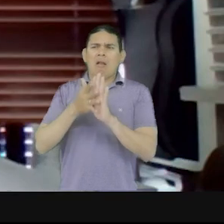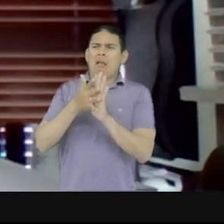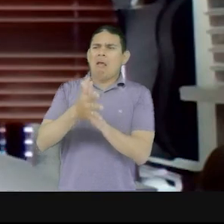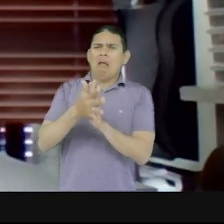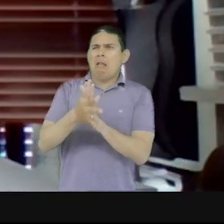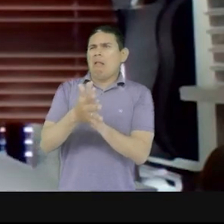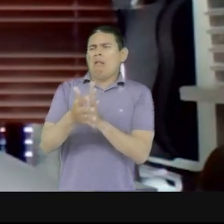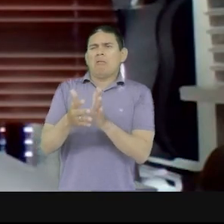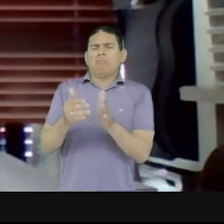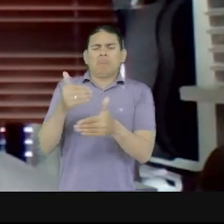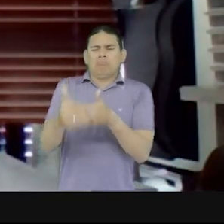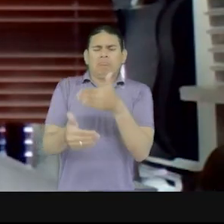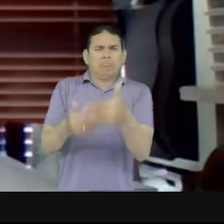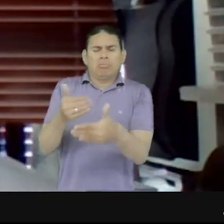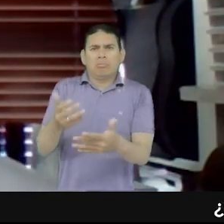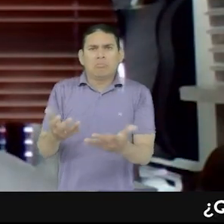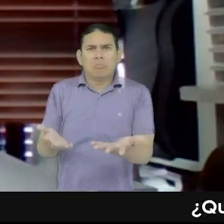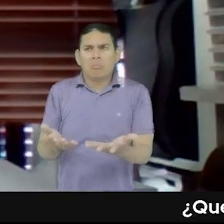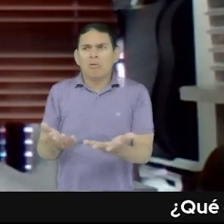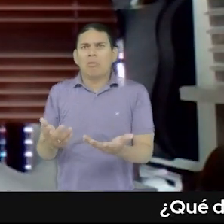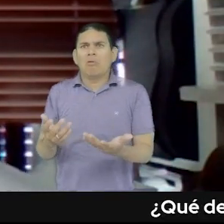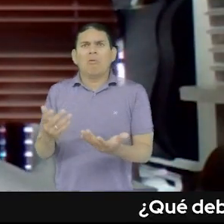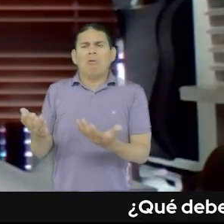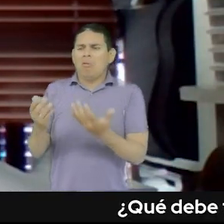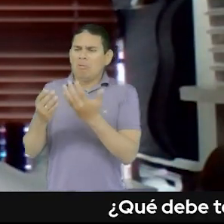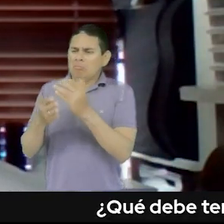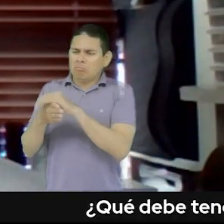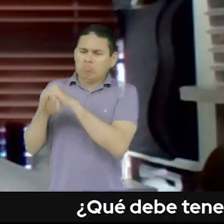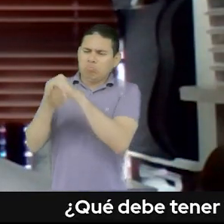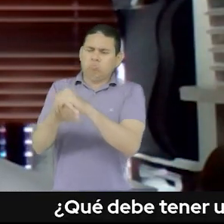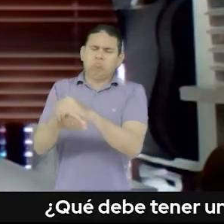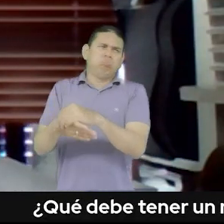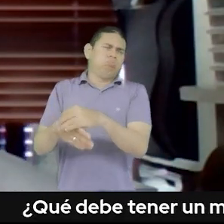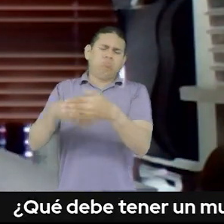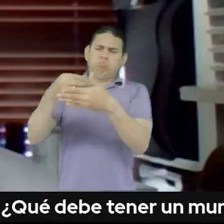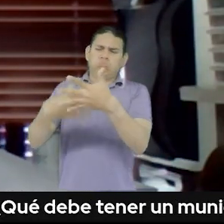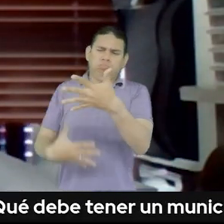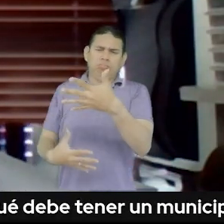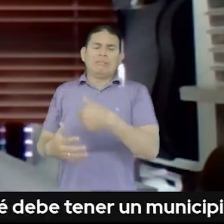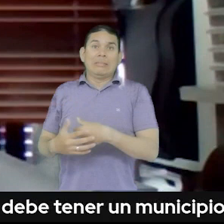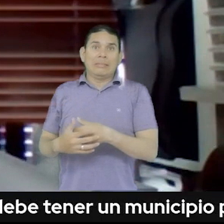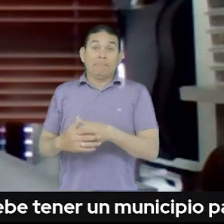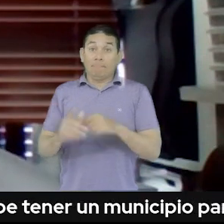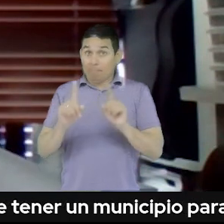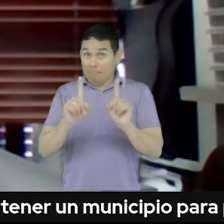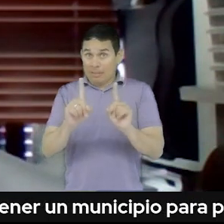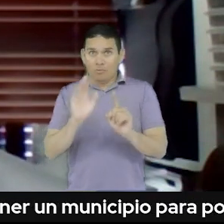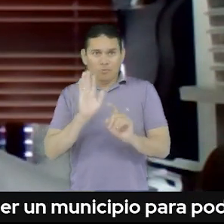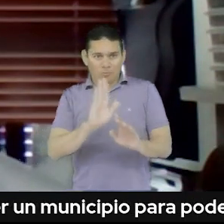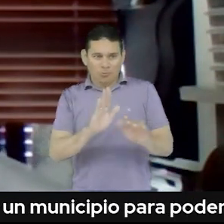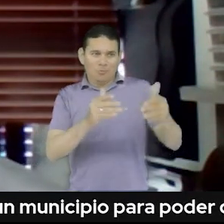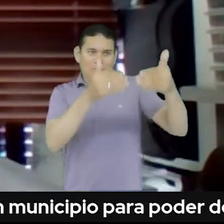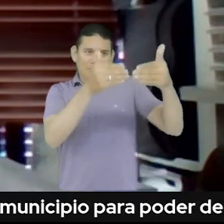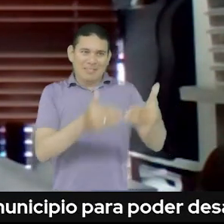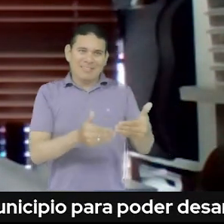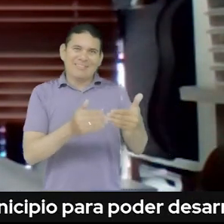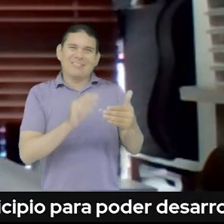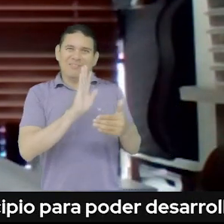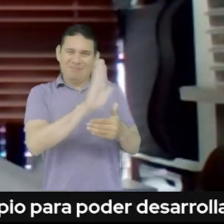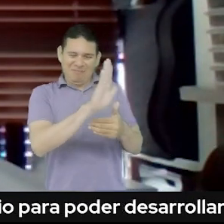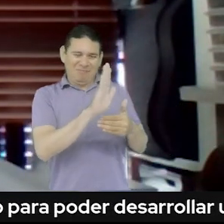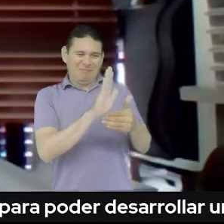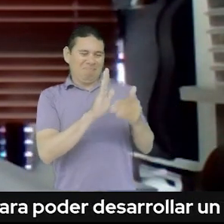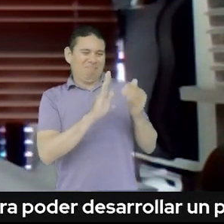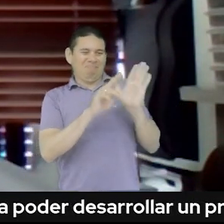50 para acá, entonces para que ustedes tengan una idea de cuántos métodos puede haber. En el caso de discapacidad y en el marco del Sistema